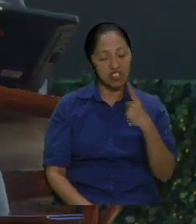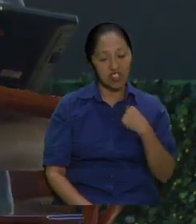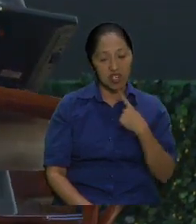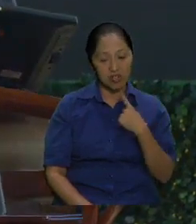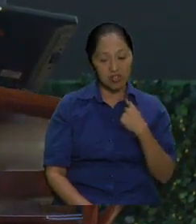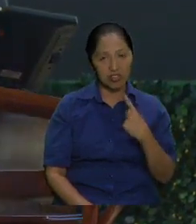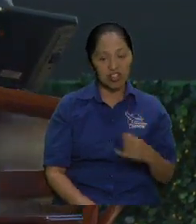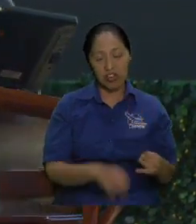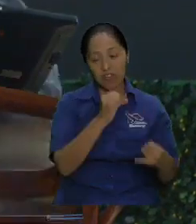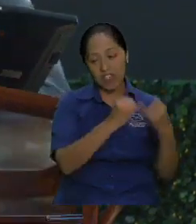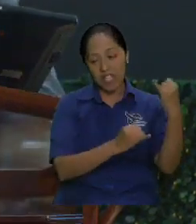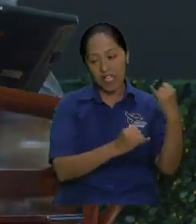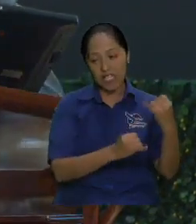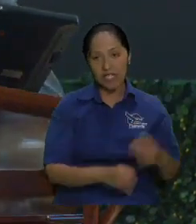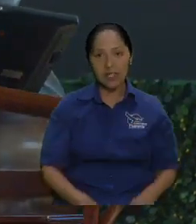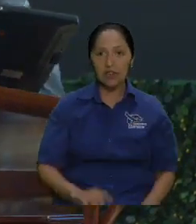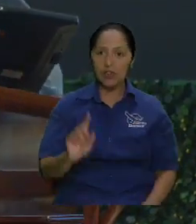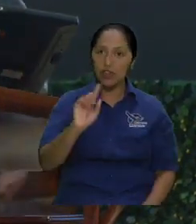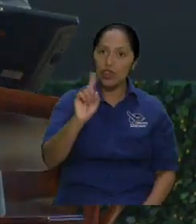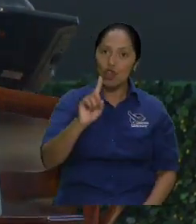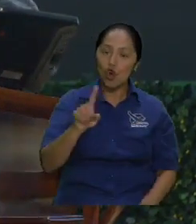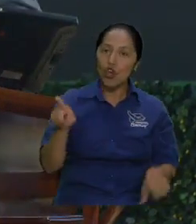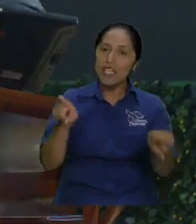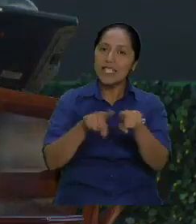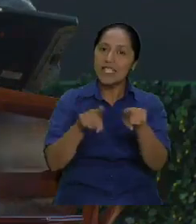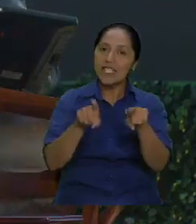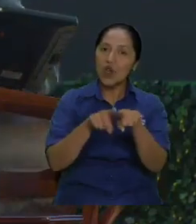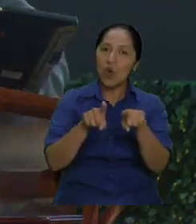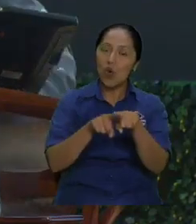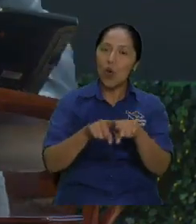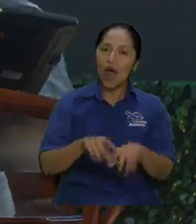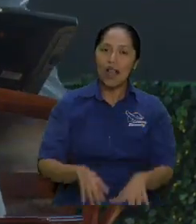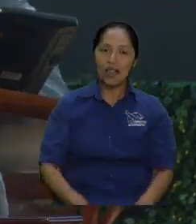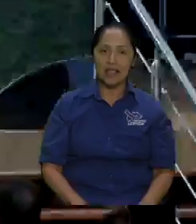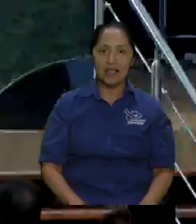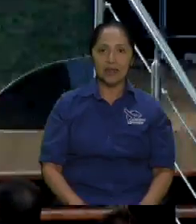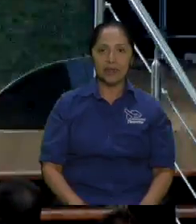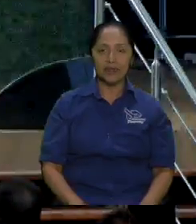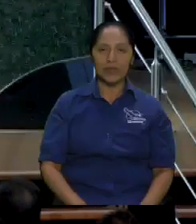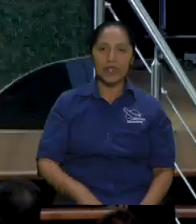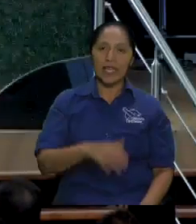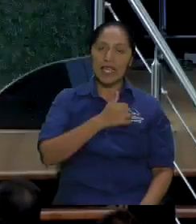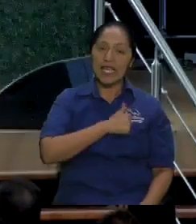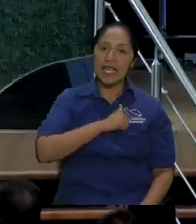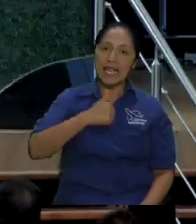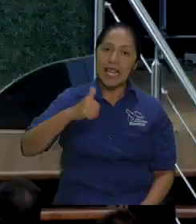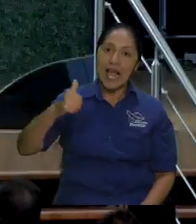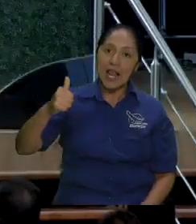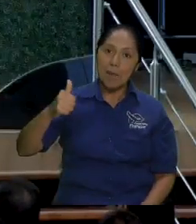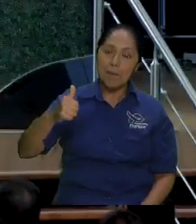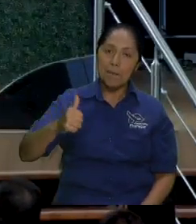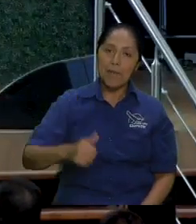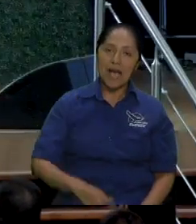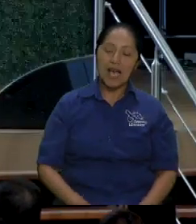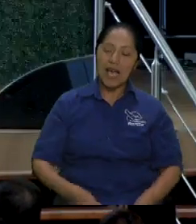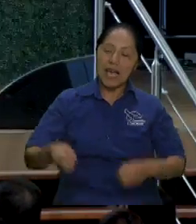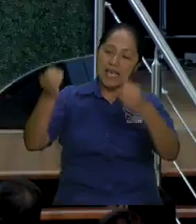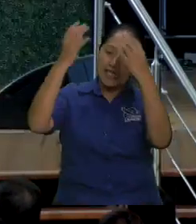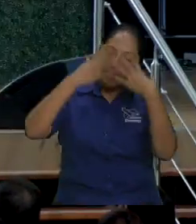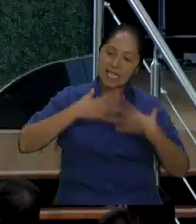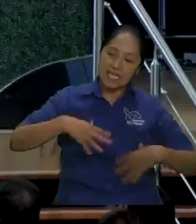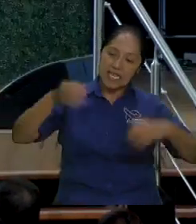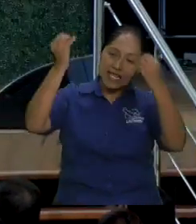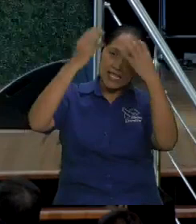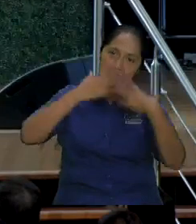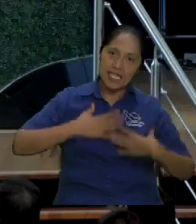no es lo mismo se alimenta el alma con la palabra y con el trabajo trabaje para el señor